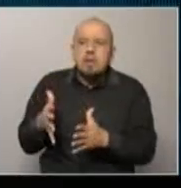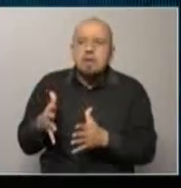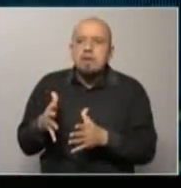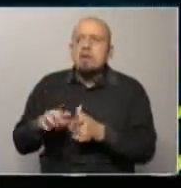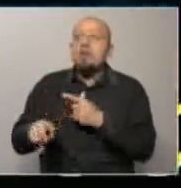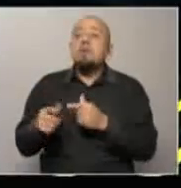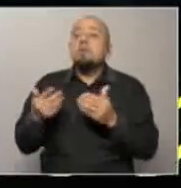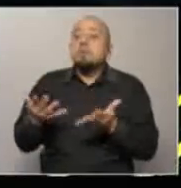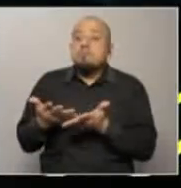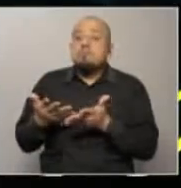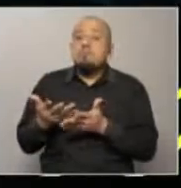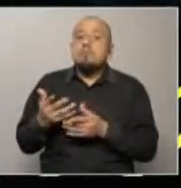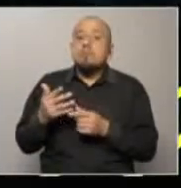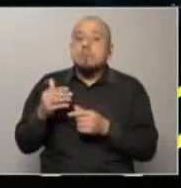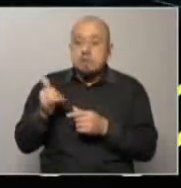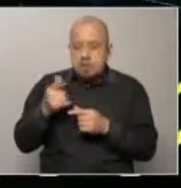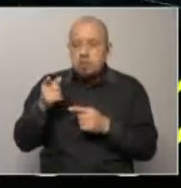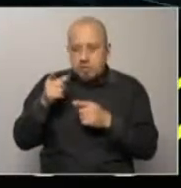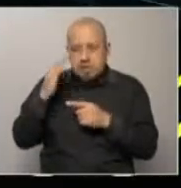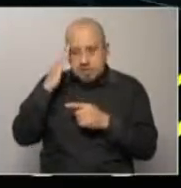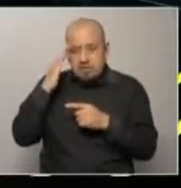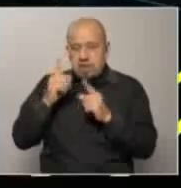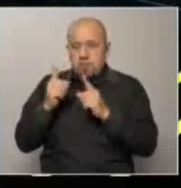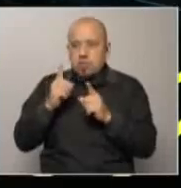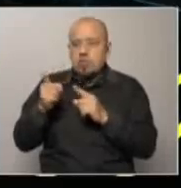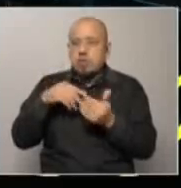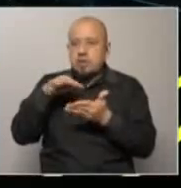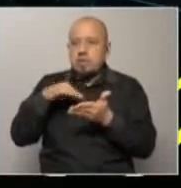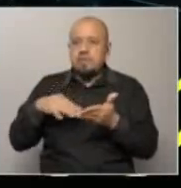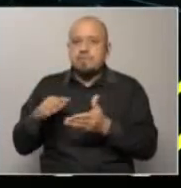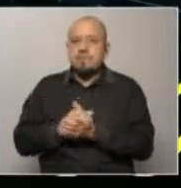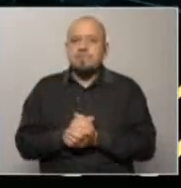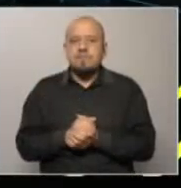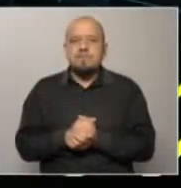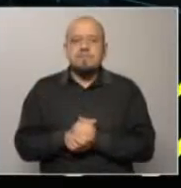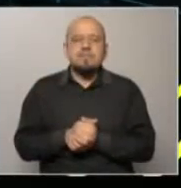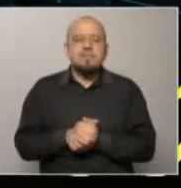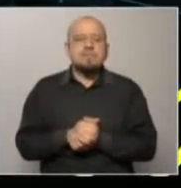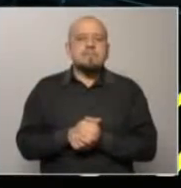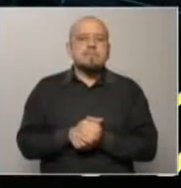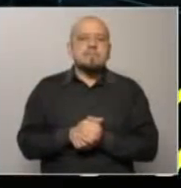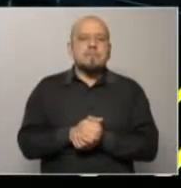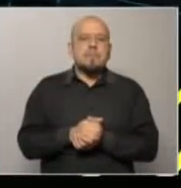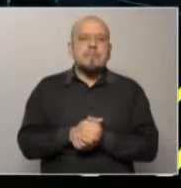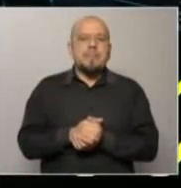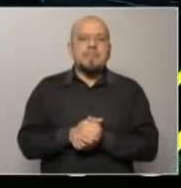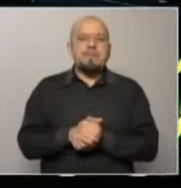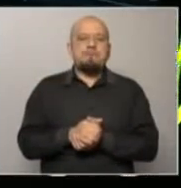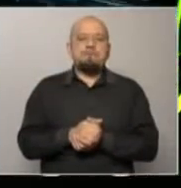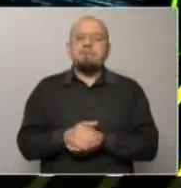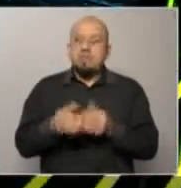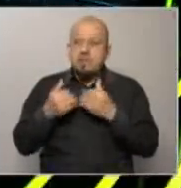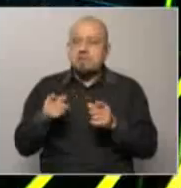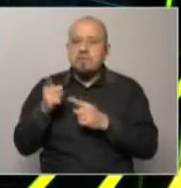ha trascendido, aunque ya sé que leyeron por lo menos, arrancaron a leer la exposición de el celular, ahí un minuto antes. Arrancamos por ti, ¿te parece bien?